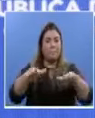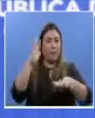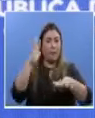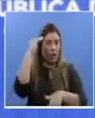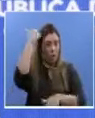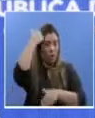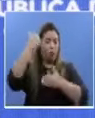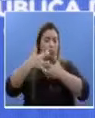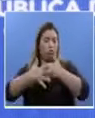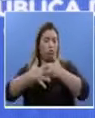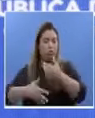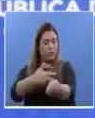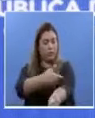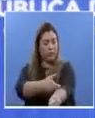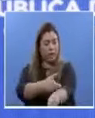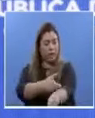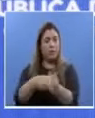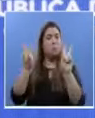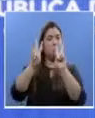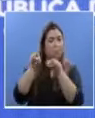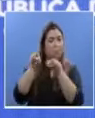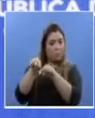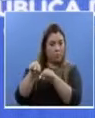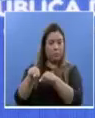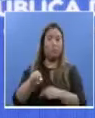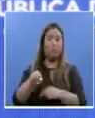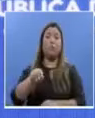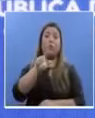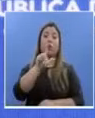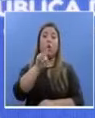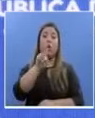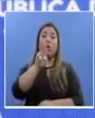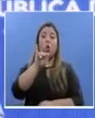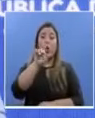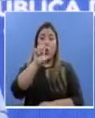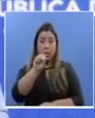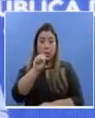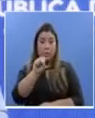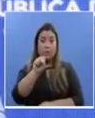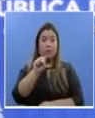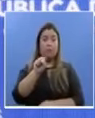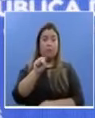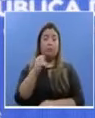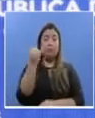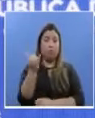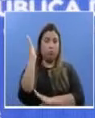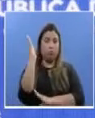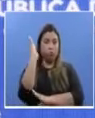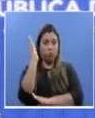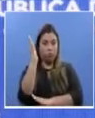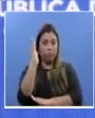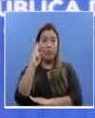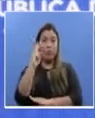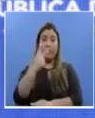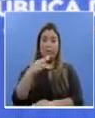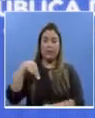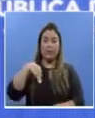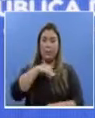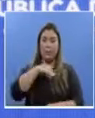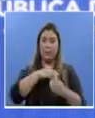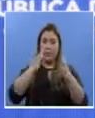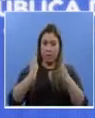Omara. El viceministro de Salud, Luis Francisco Sucre, entonces, a continuación, presentará las acciones